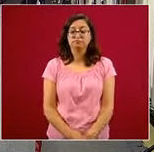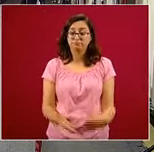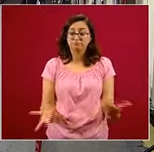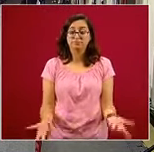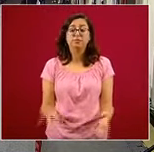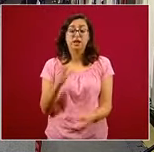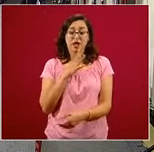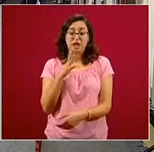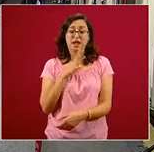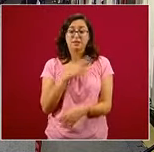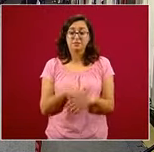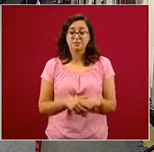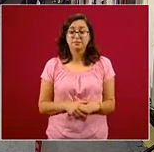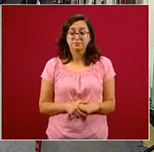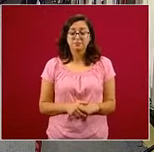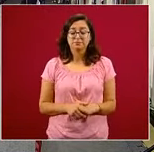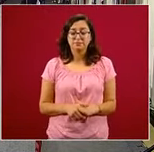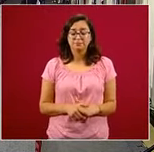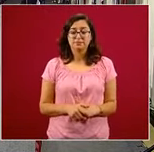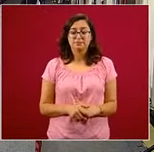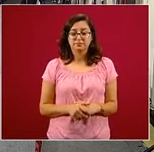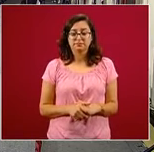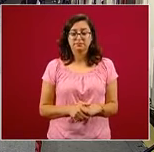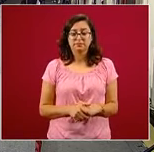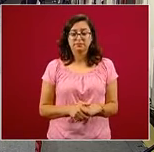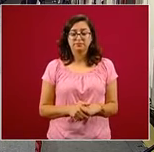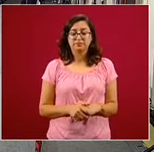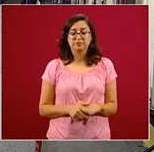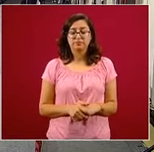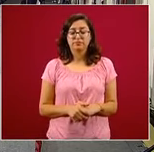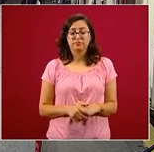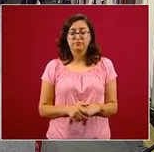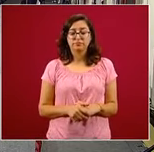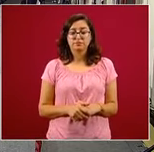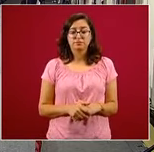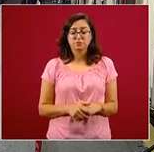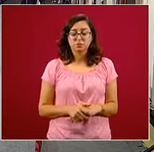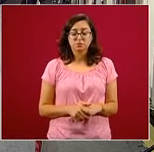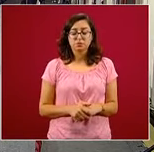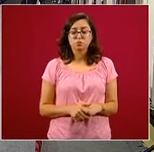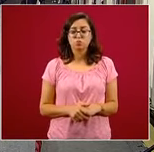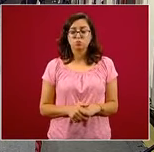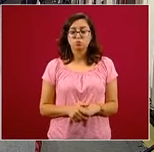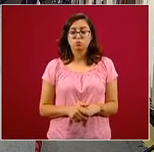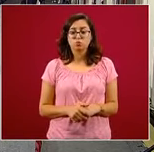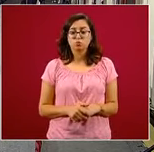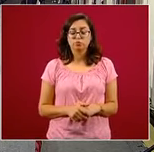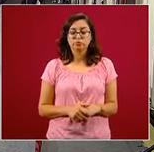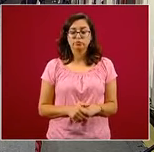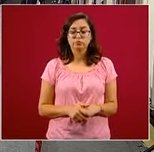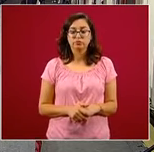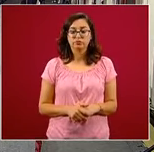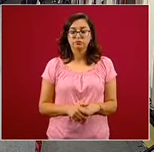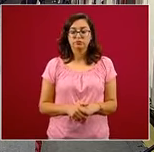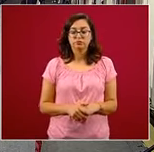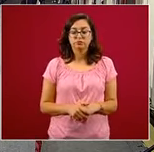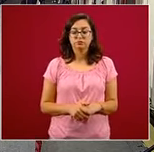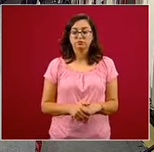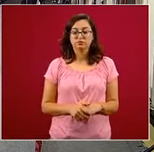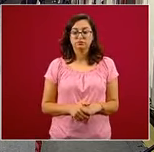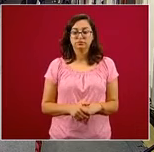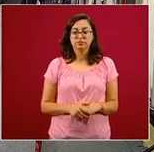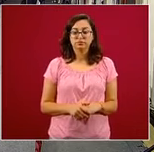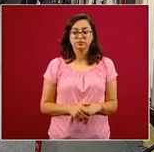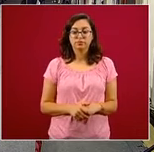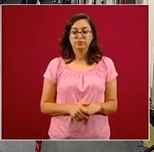hay casi 300 conexiones. comento lo de mi falta, pero encontré en la investigación otros